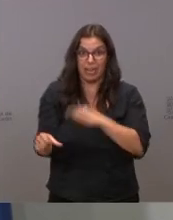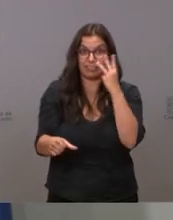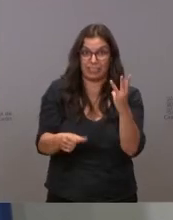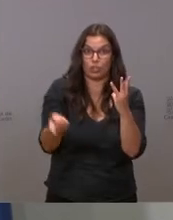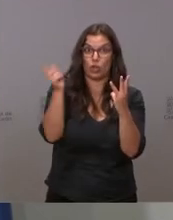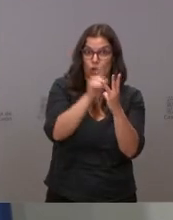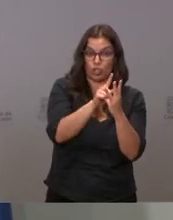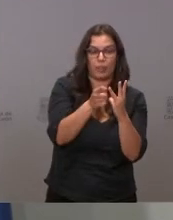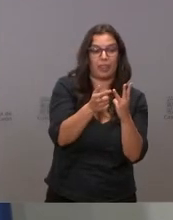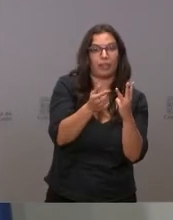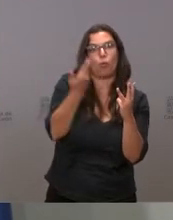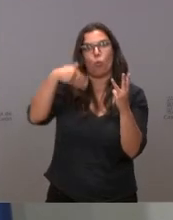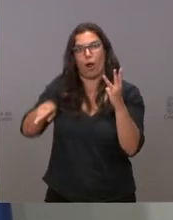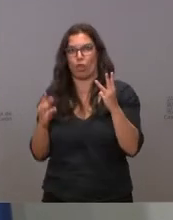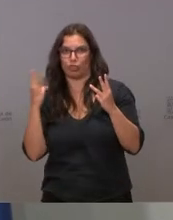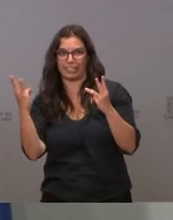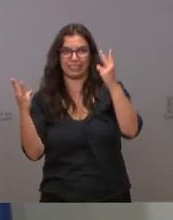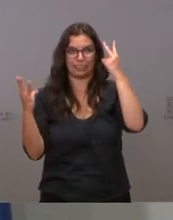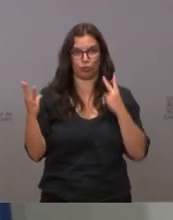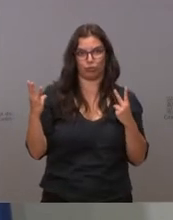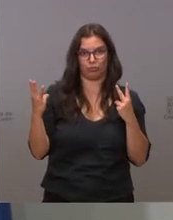lo mismo y ya